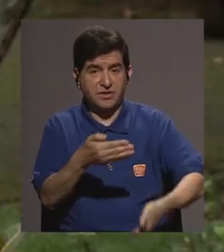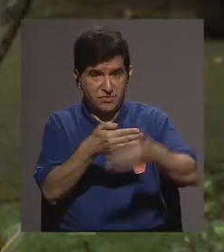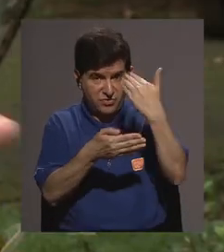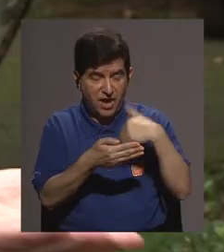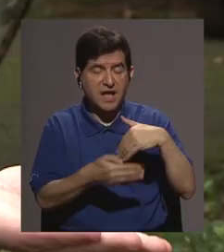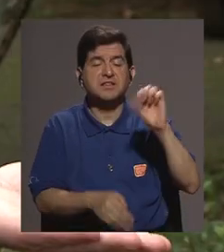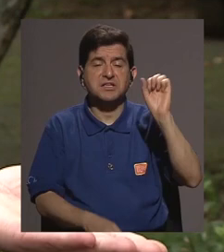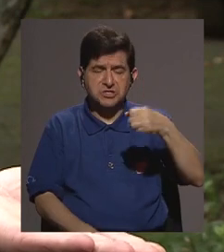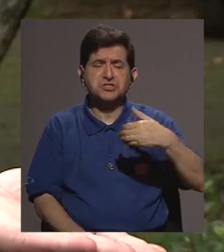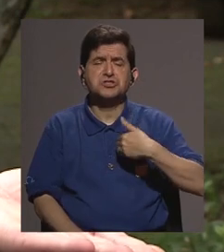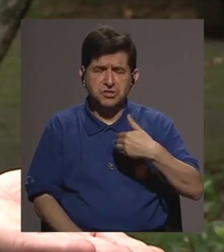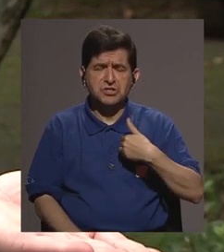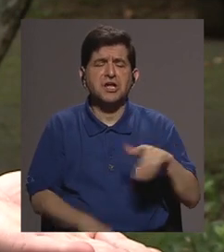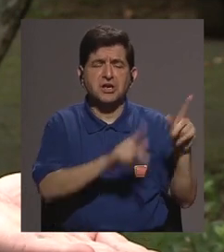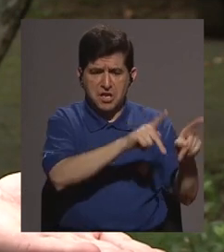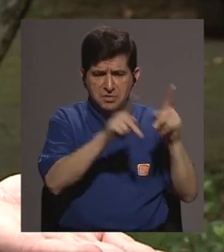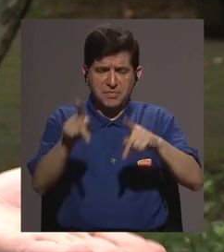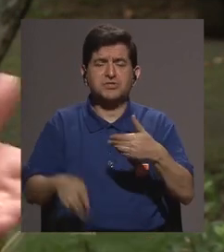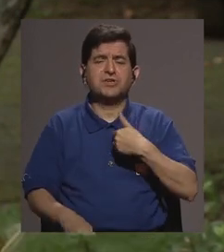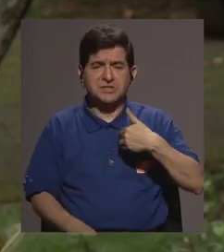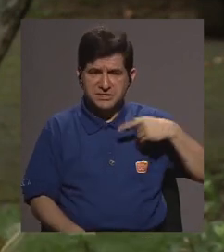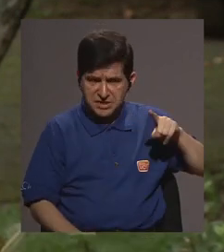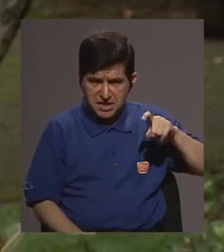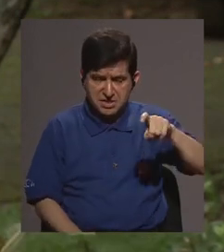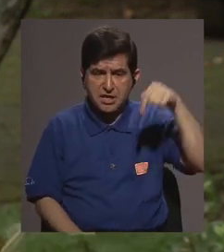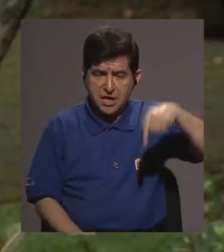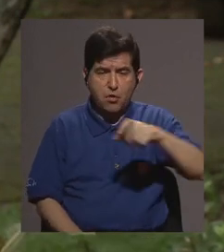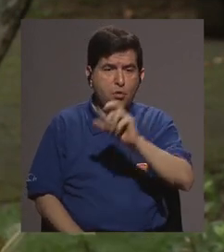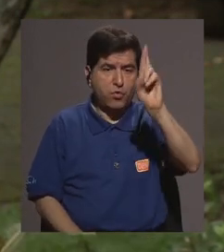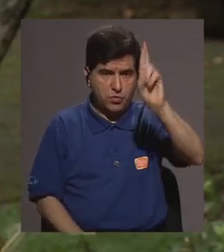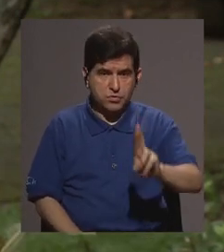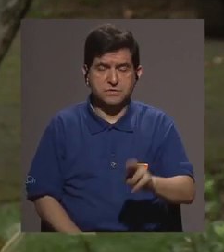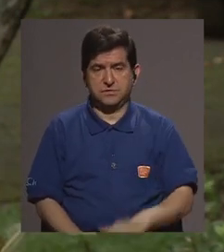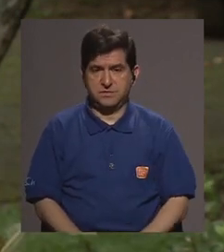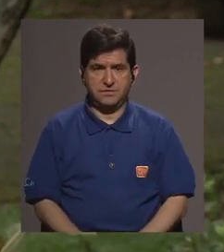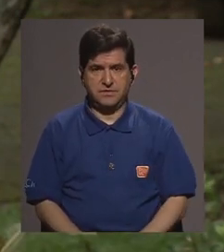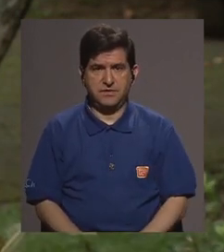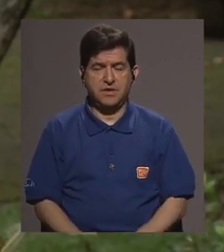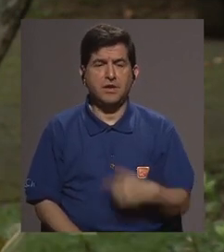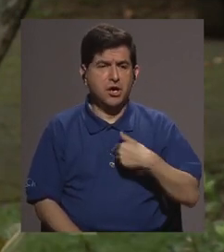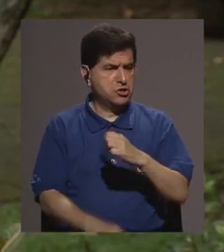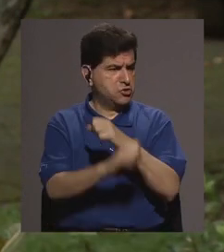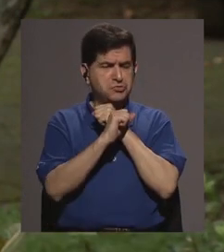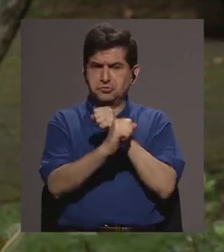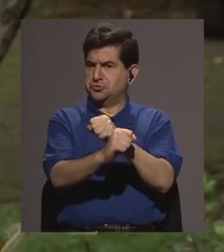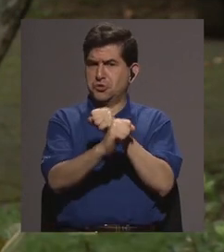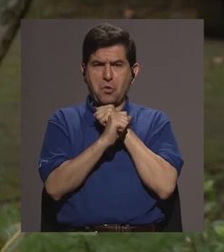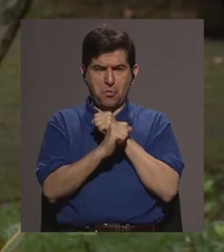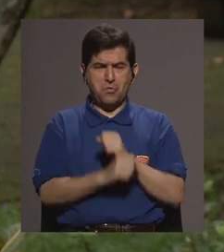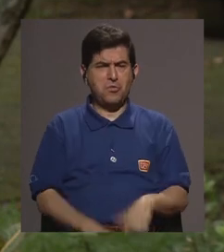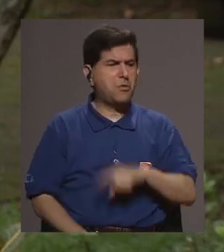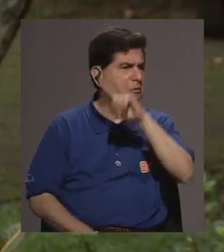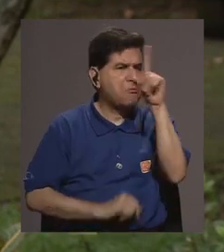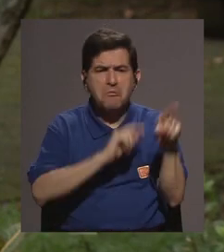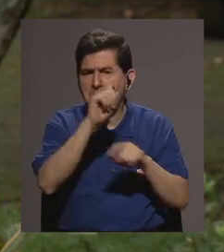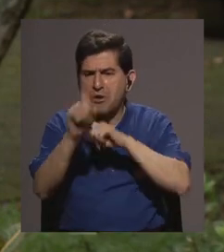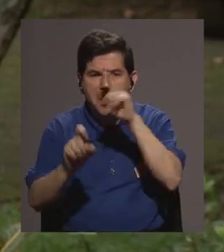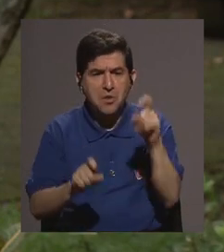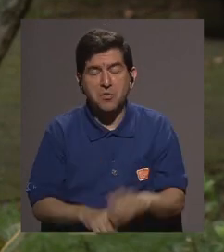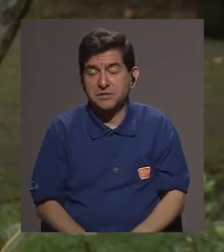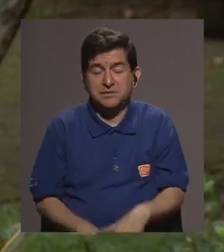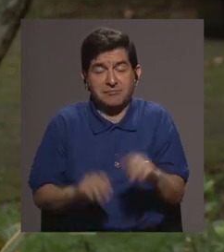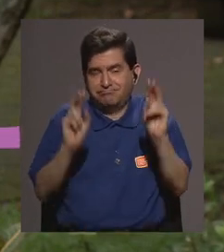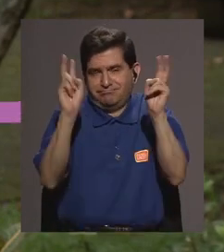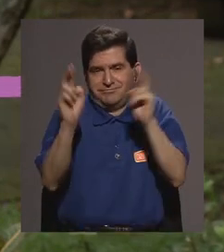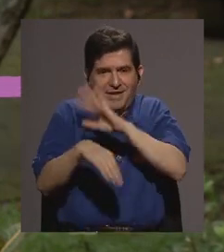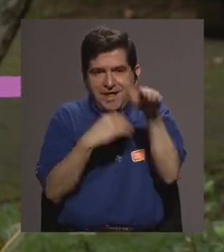en el pasado teníamos muchísimas personas con parásito hoy Costa Rica pues yo te garantizo que si hace una encuesta una locura